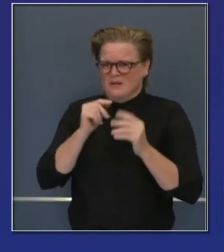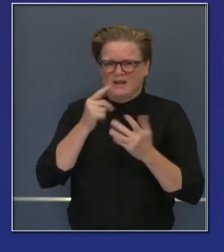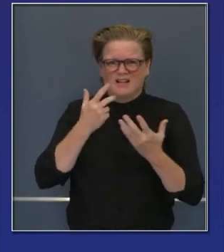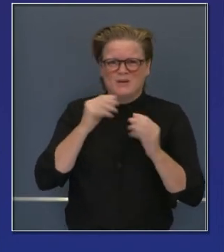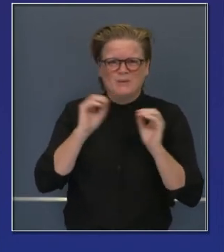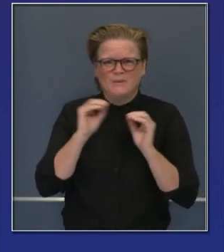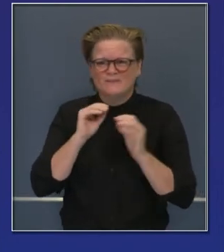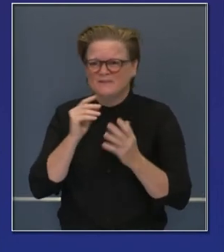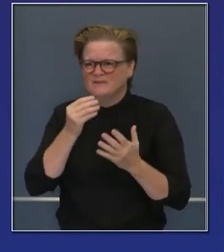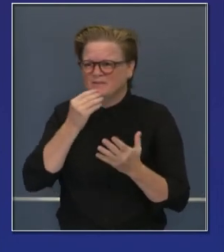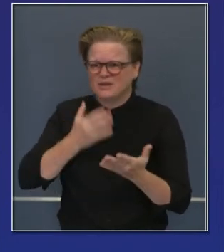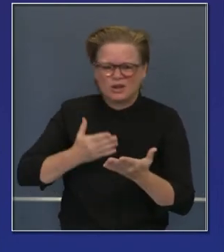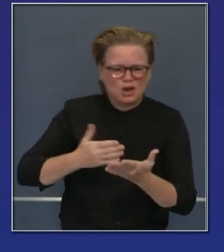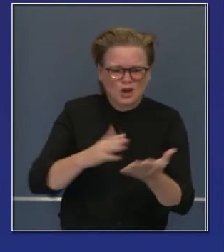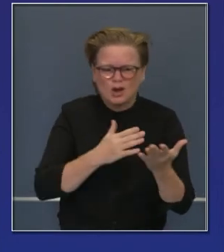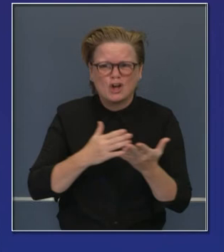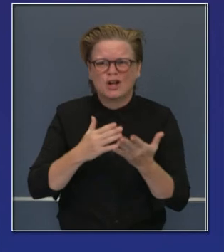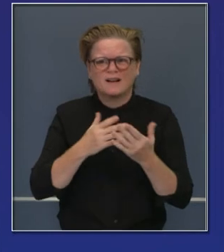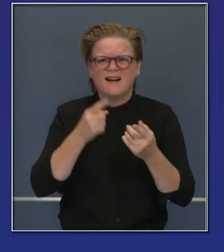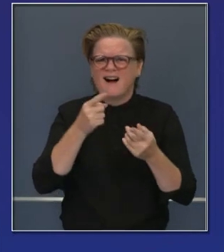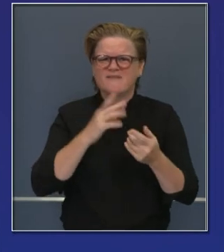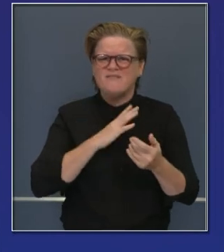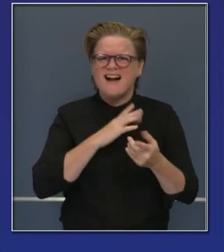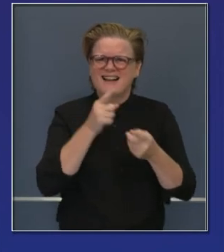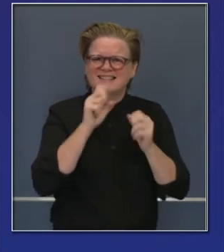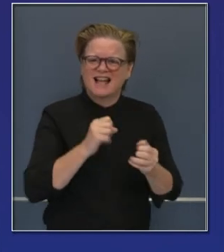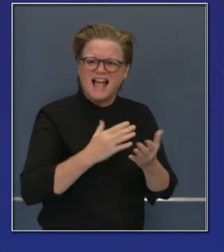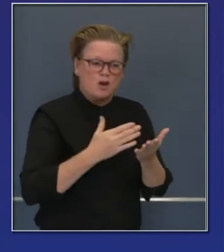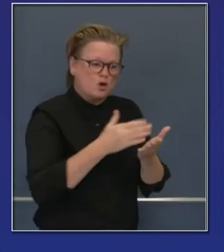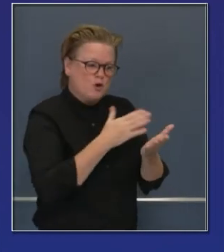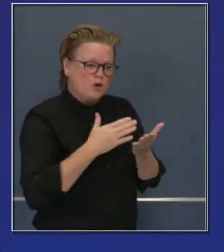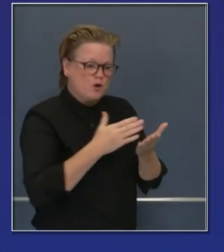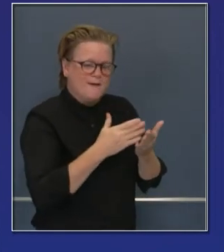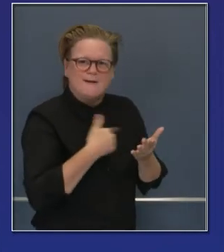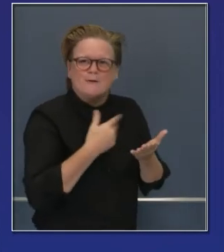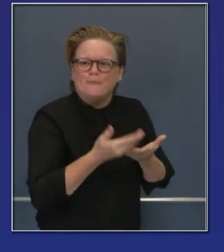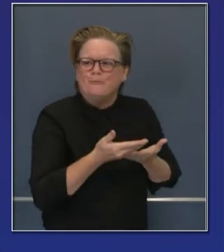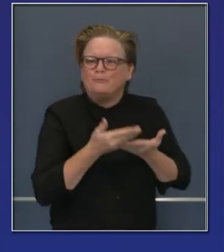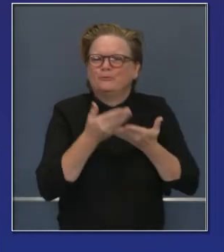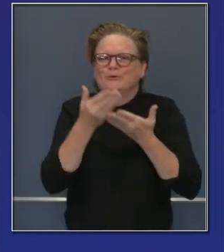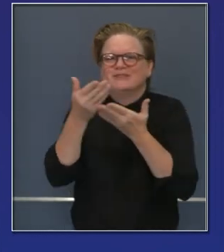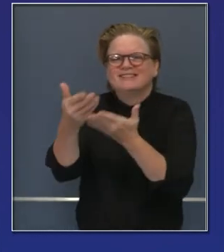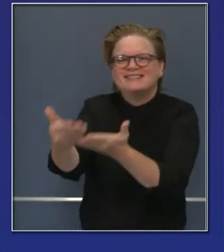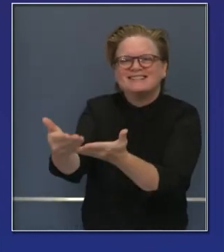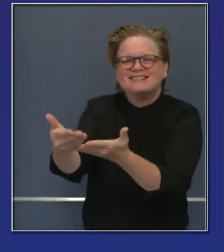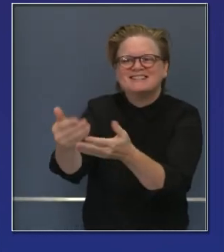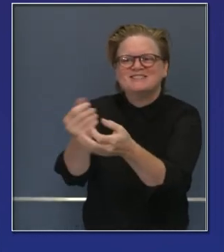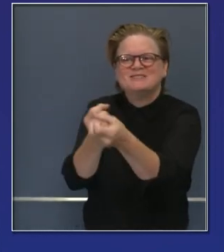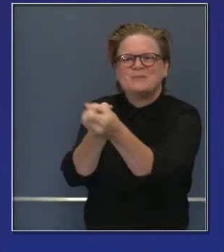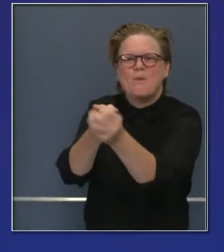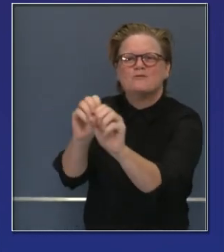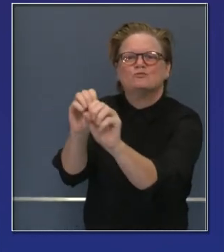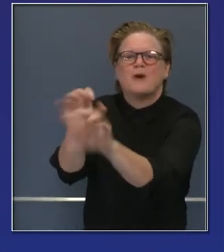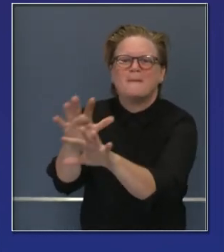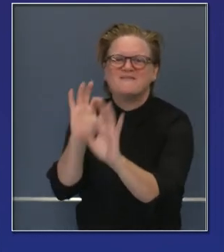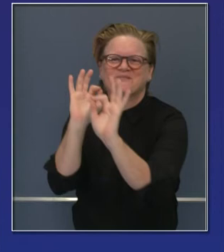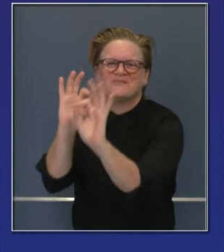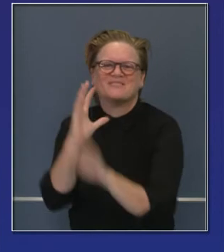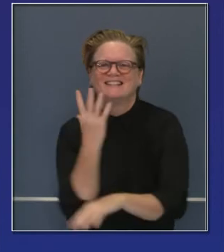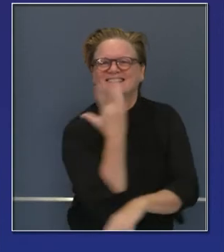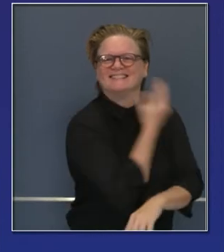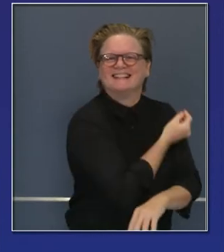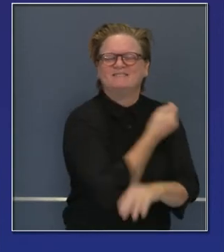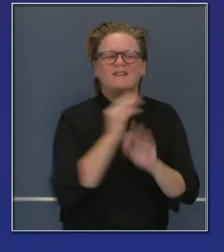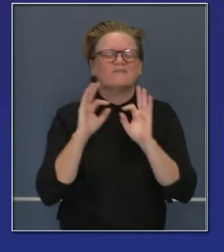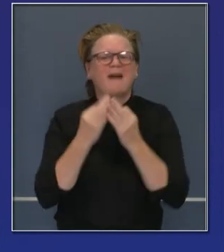por eso quieren reunirse con otros. Pero hay otras maneras de apoyar a esos individuos, de hacer esa conexión con ellos, dejándoles una comida y